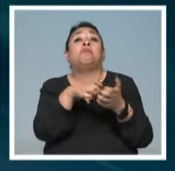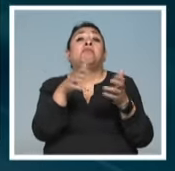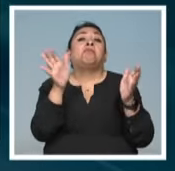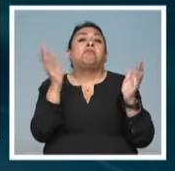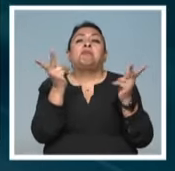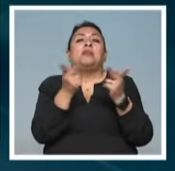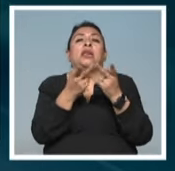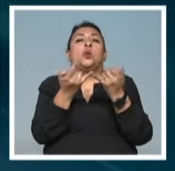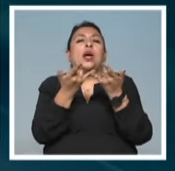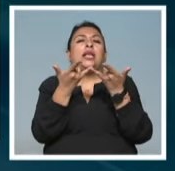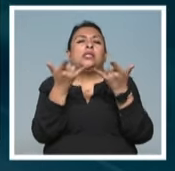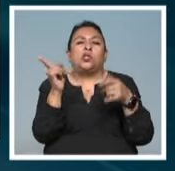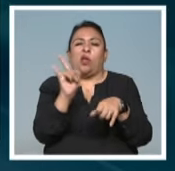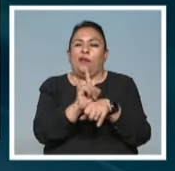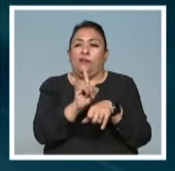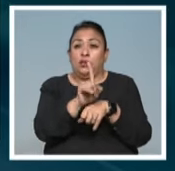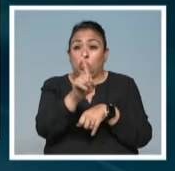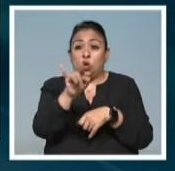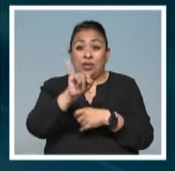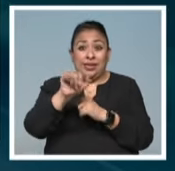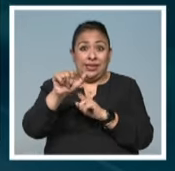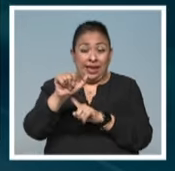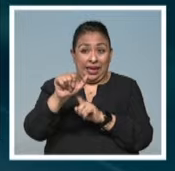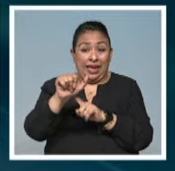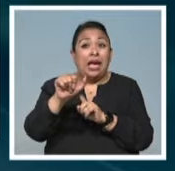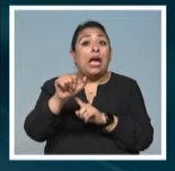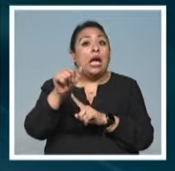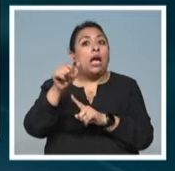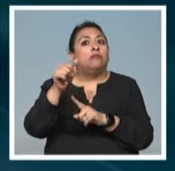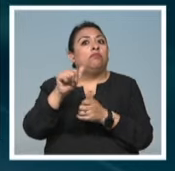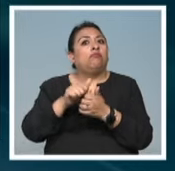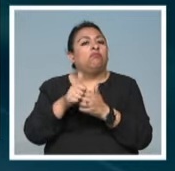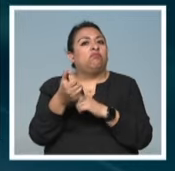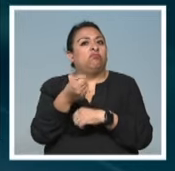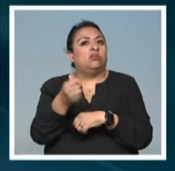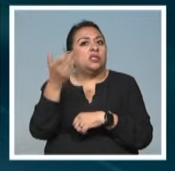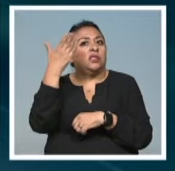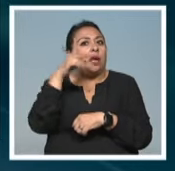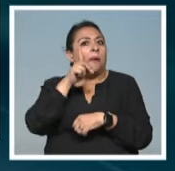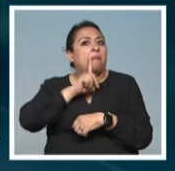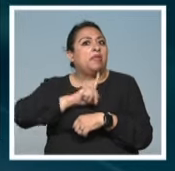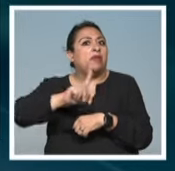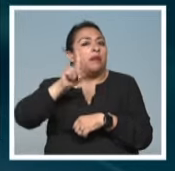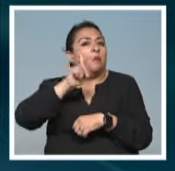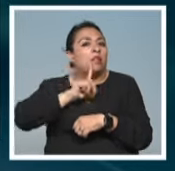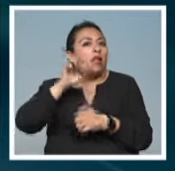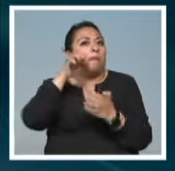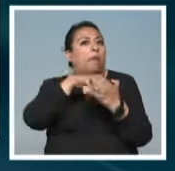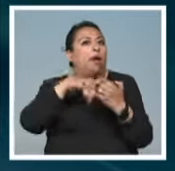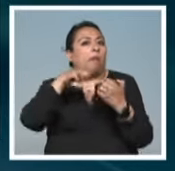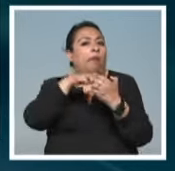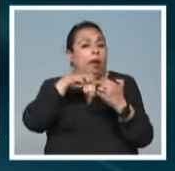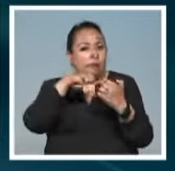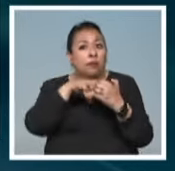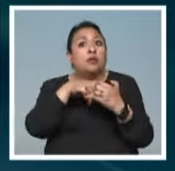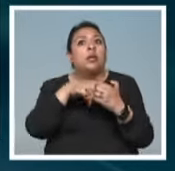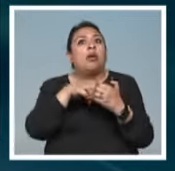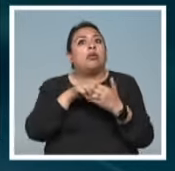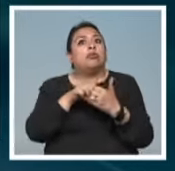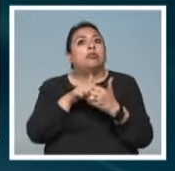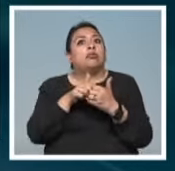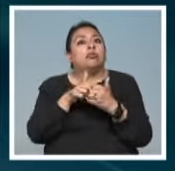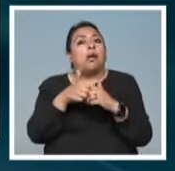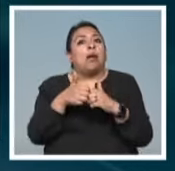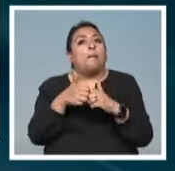si se tratara de una historia de ficción, la inteligencia artificial se ha vuelto una experta de la mentira. A medida que lo hace, mejora su